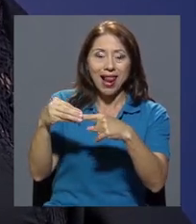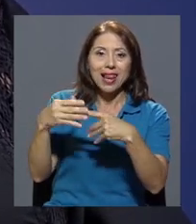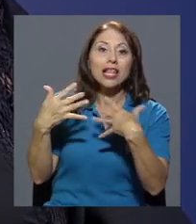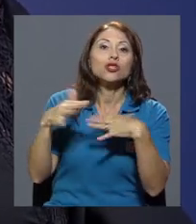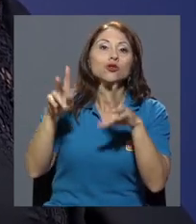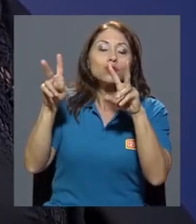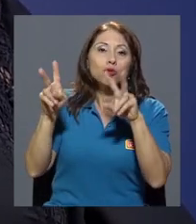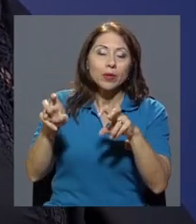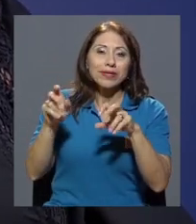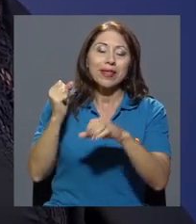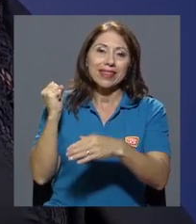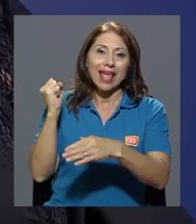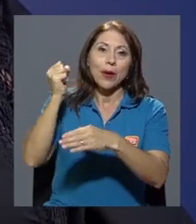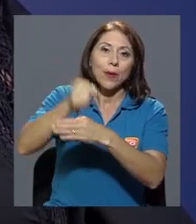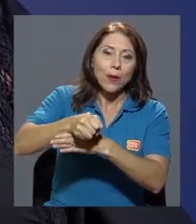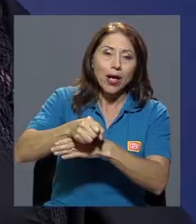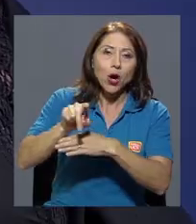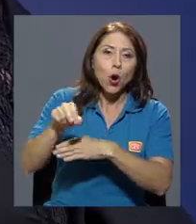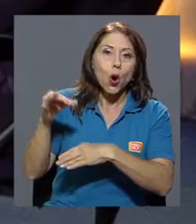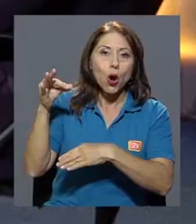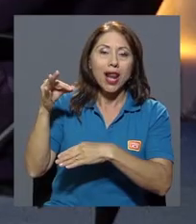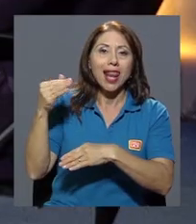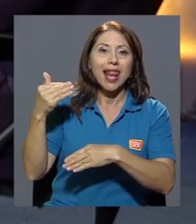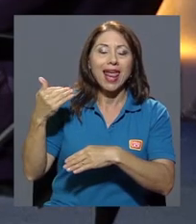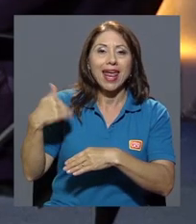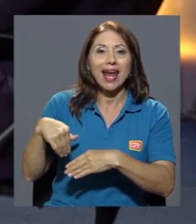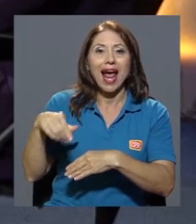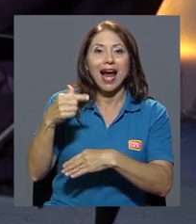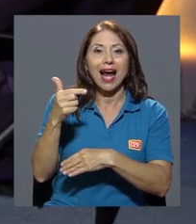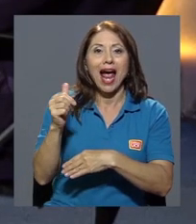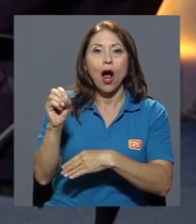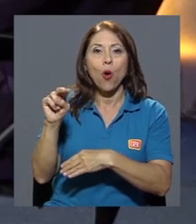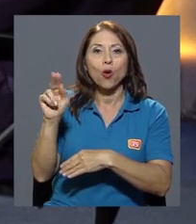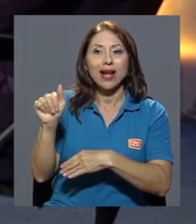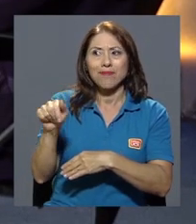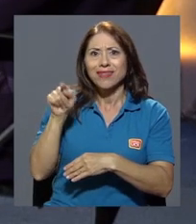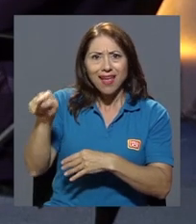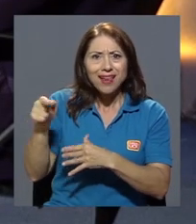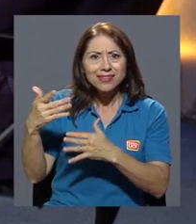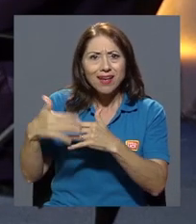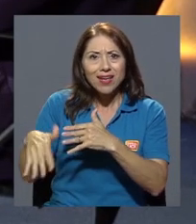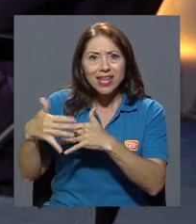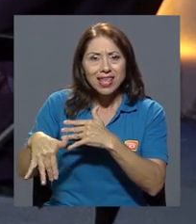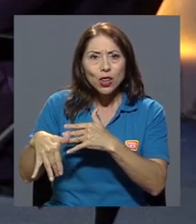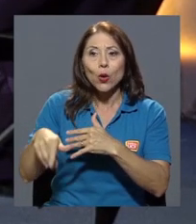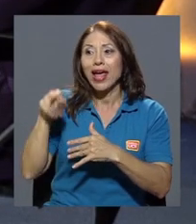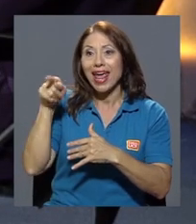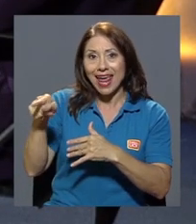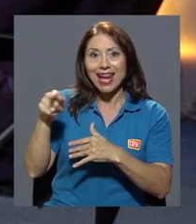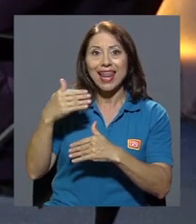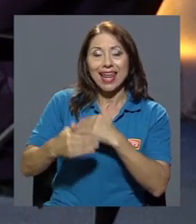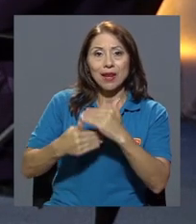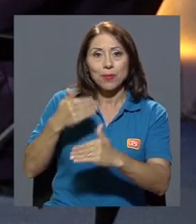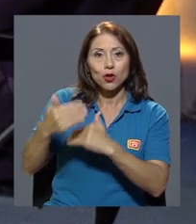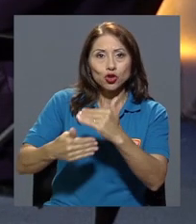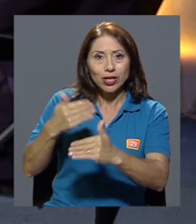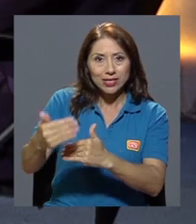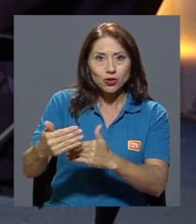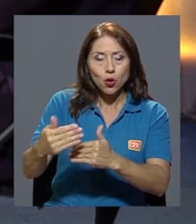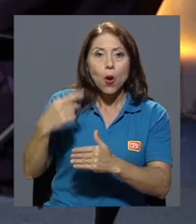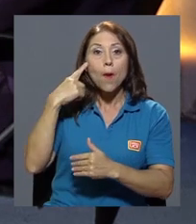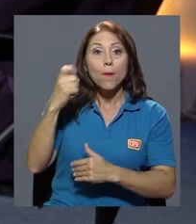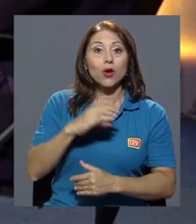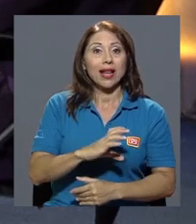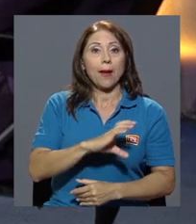del asesinato del colega Gaona, estaba herido, o sea, él en el proceso, porque la